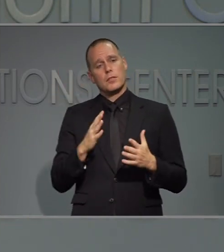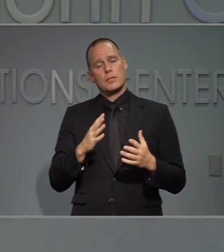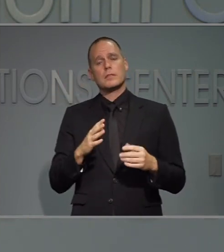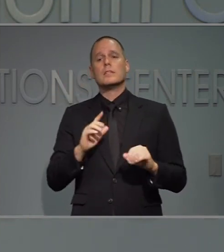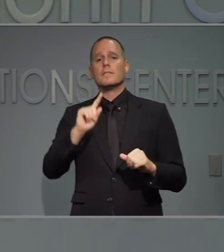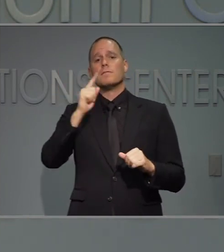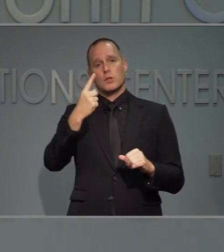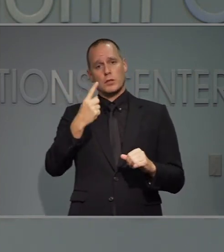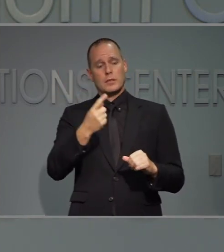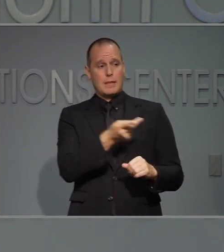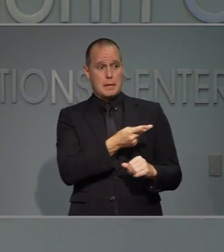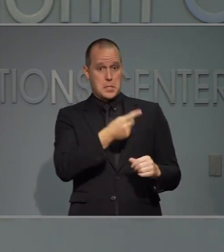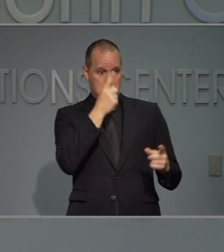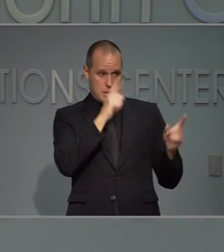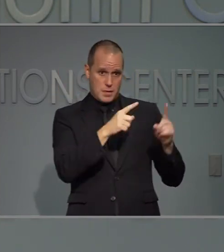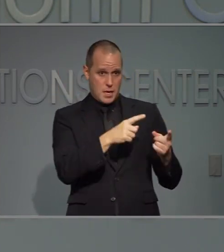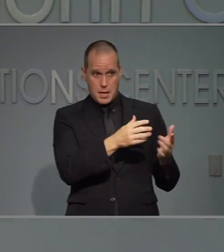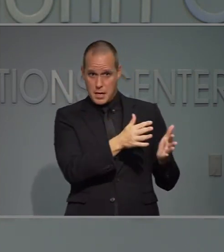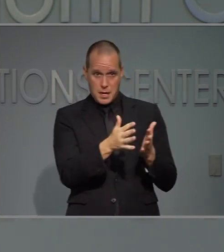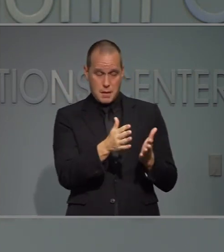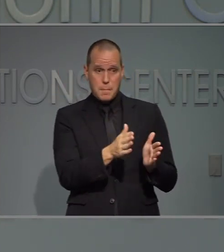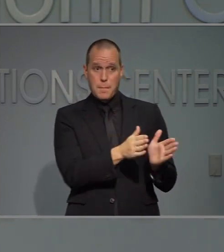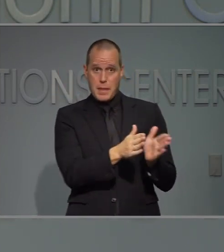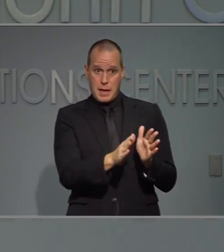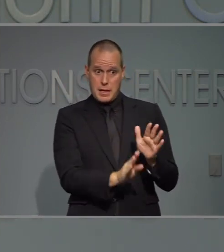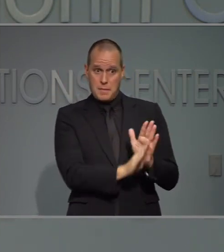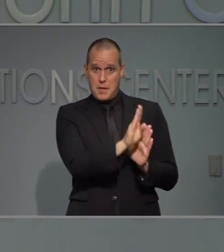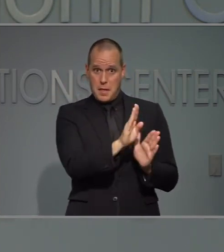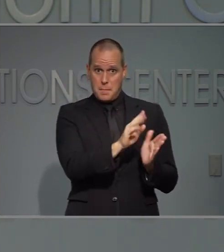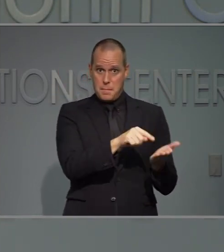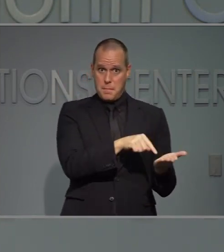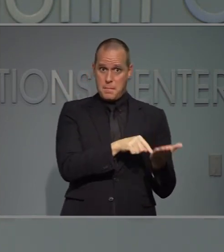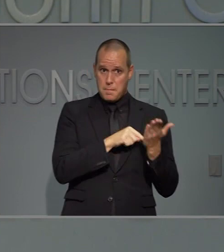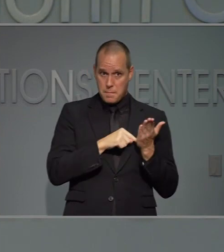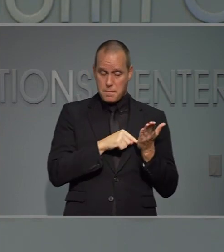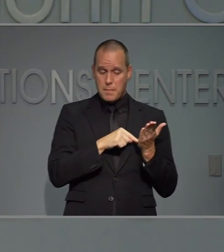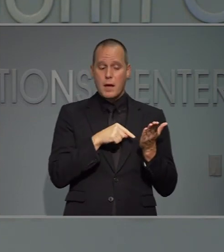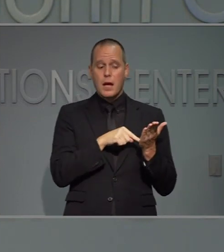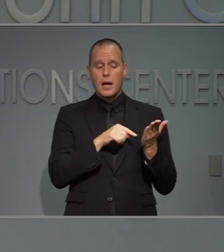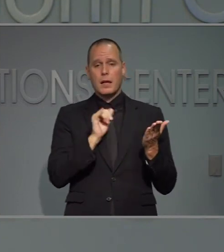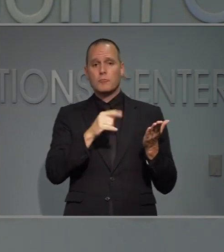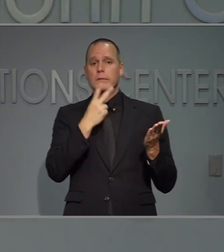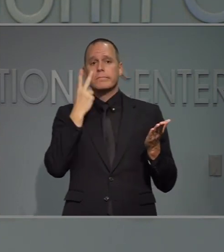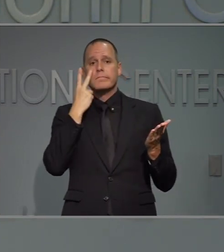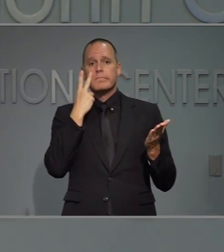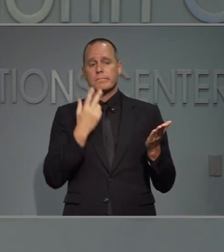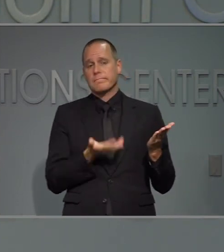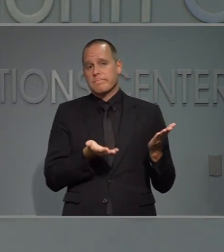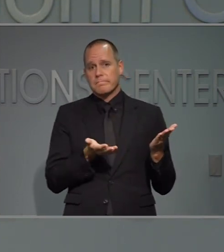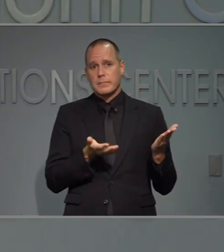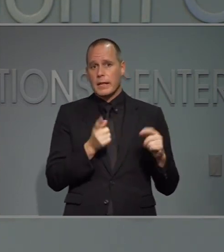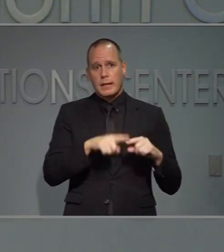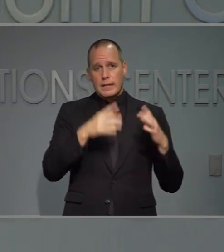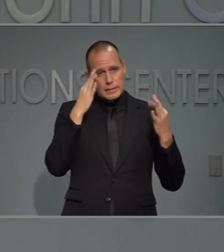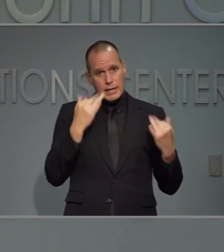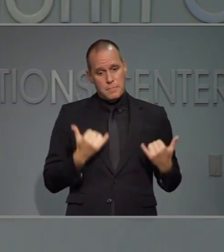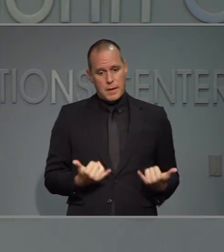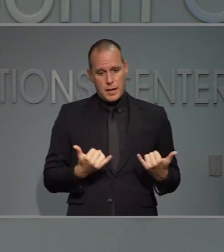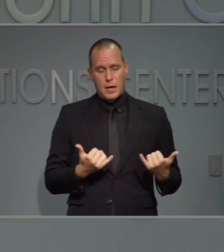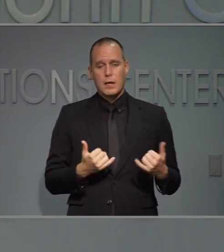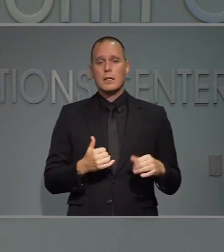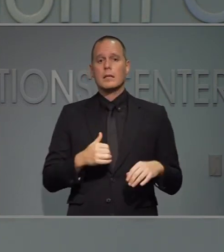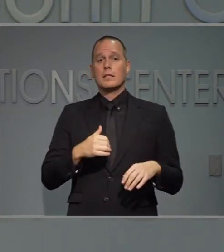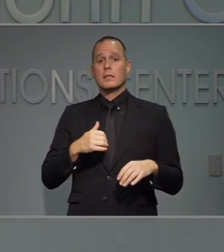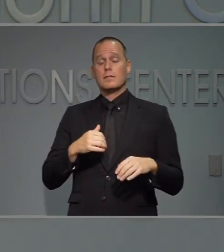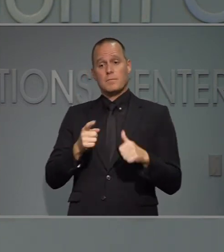van a instaurar y en segundo lugar en este momento yo voy a estar tan ocupado a hacer dentro hace